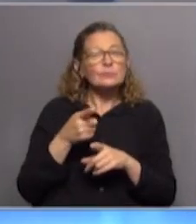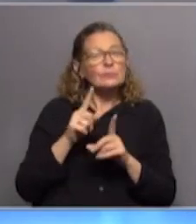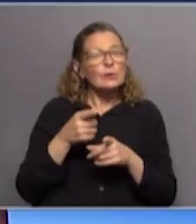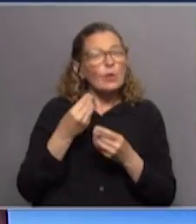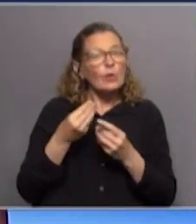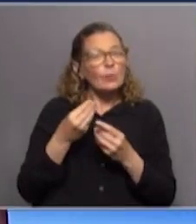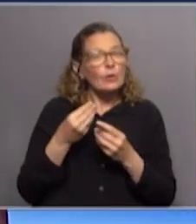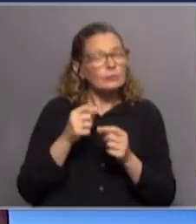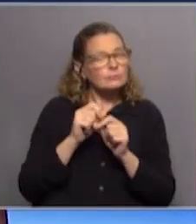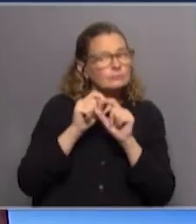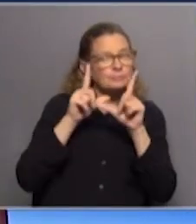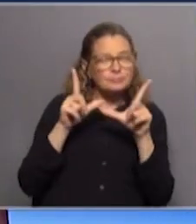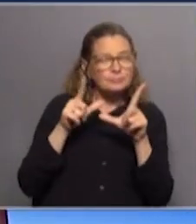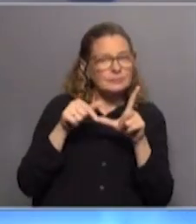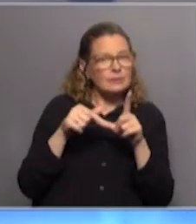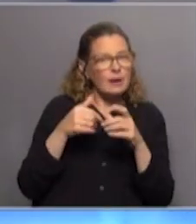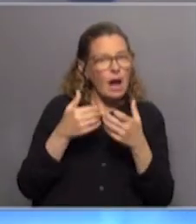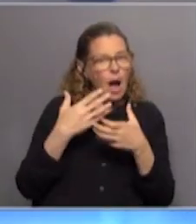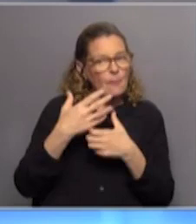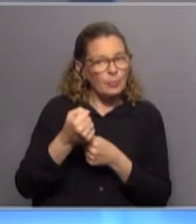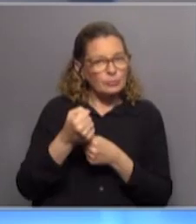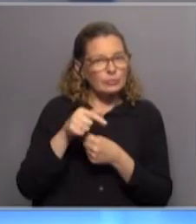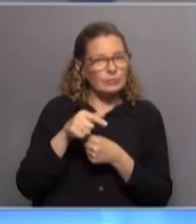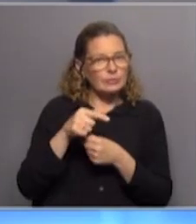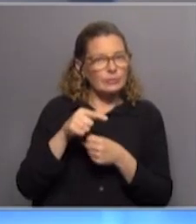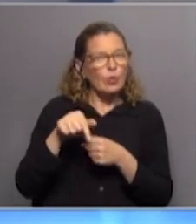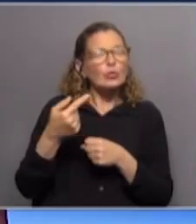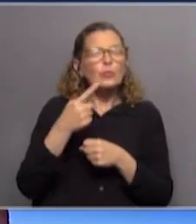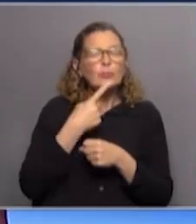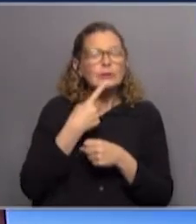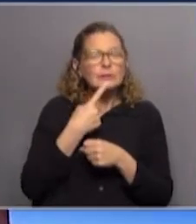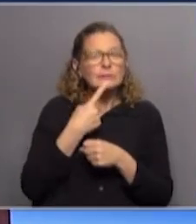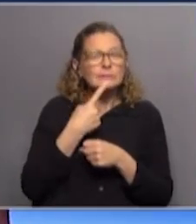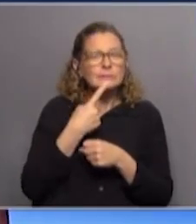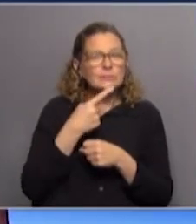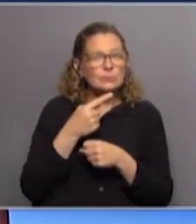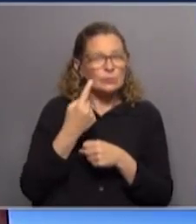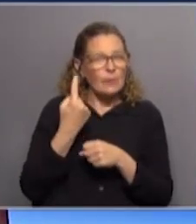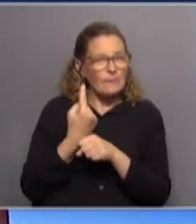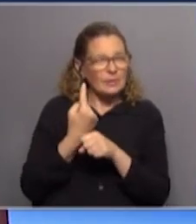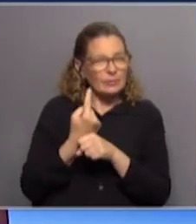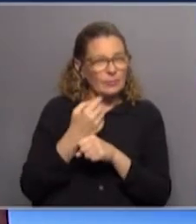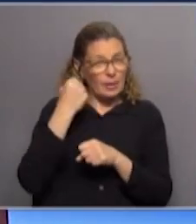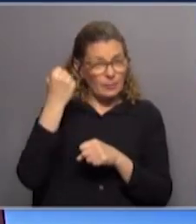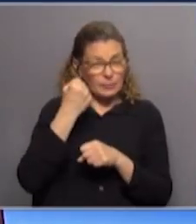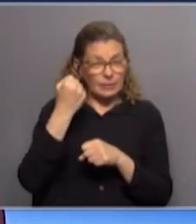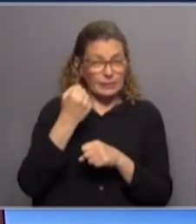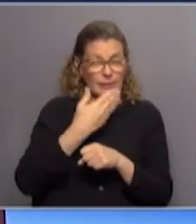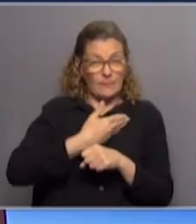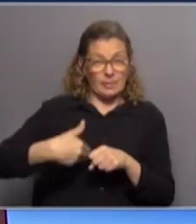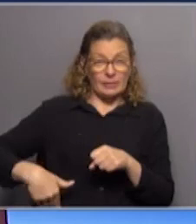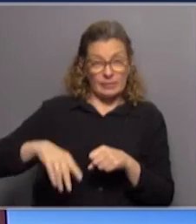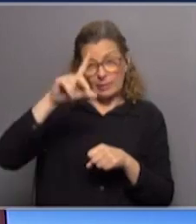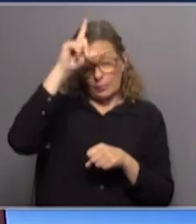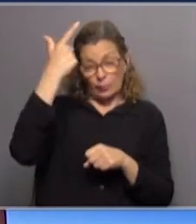¿cómo han reaccionado a esta iniciativa de Cabildo abierto otros actores políticos? Bueno, creo que el actor político más relevante es el presidente de la